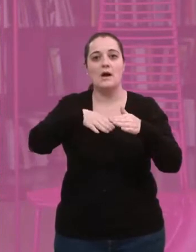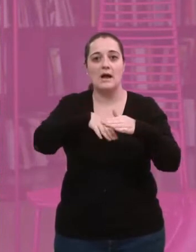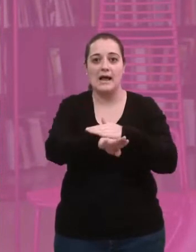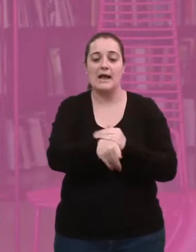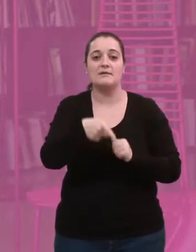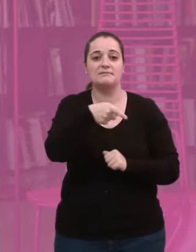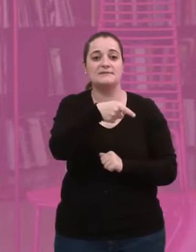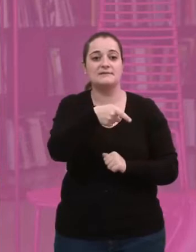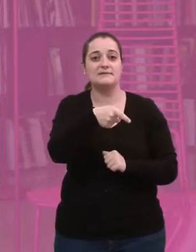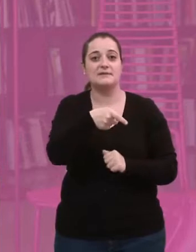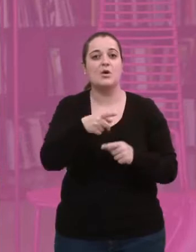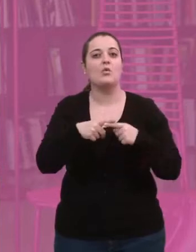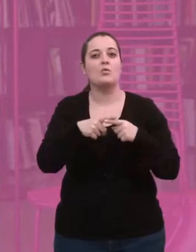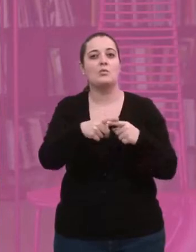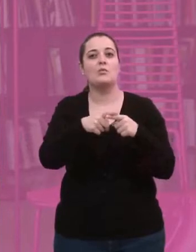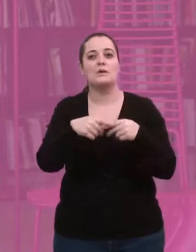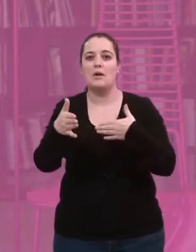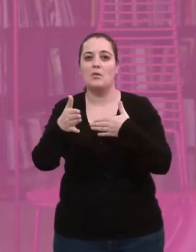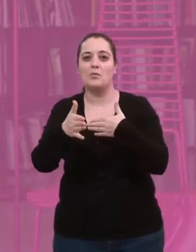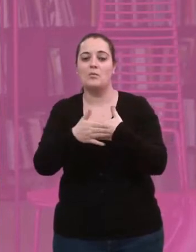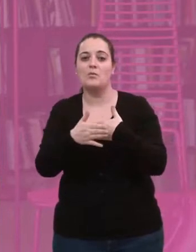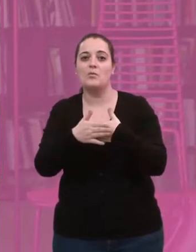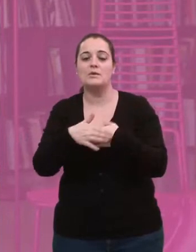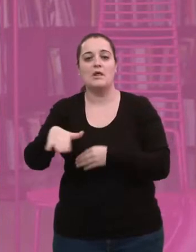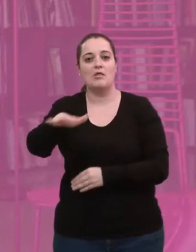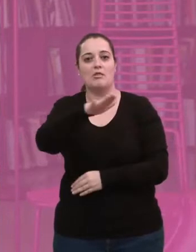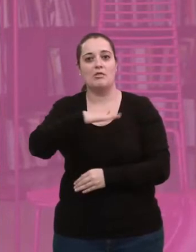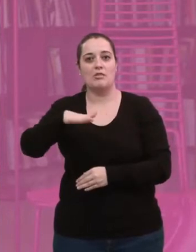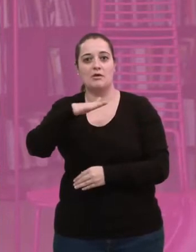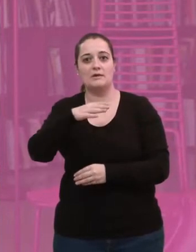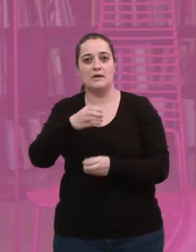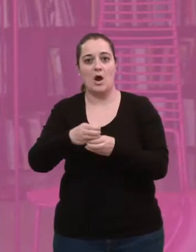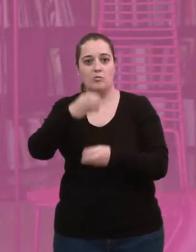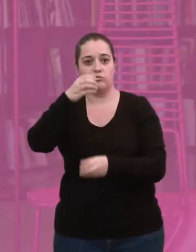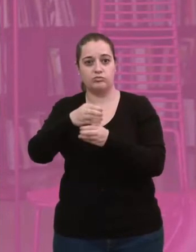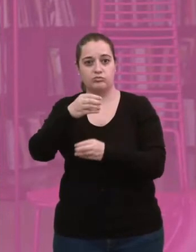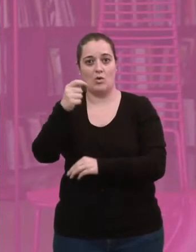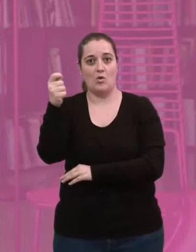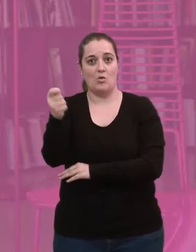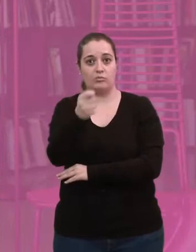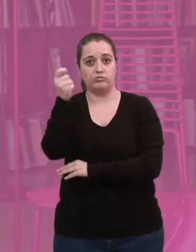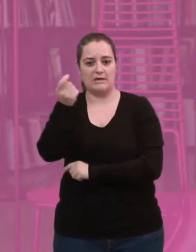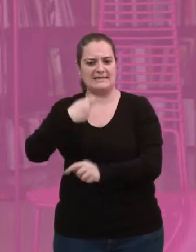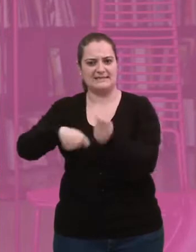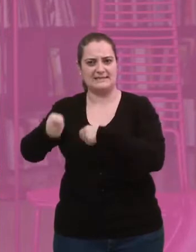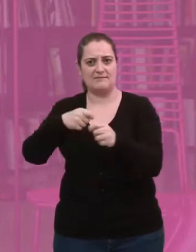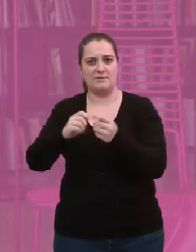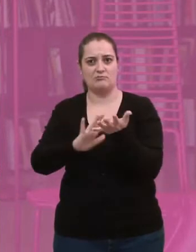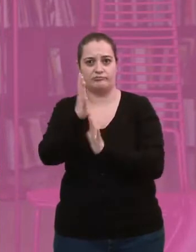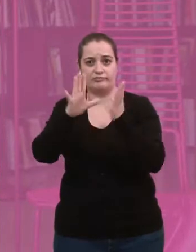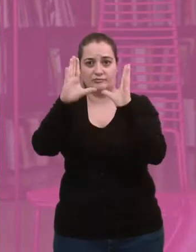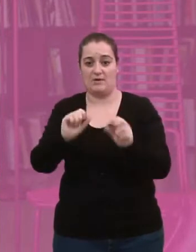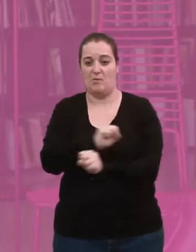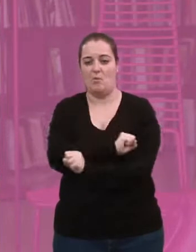un garaje y resulta que era un garaje que compartía puerta con un sitio donde se recargan y se venden